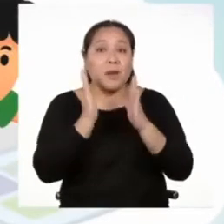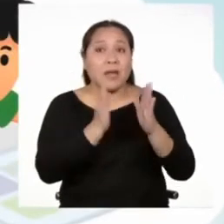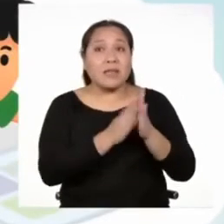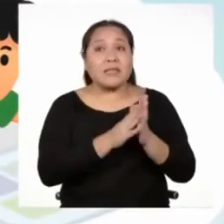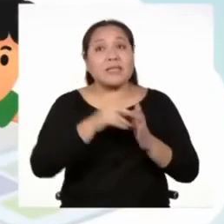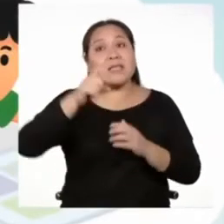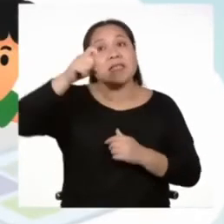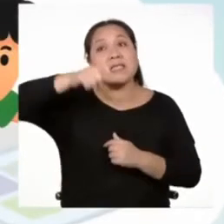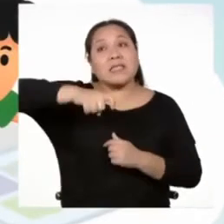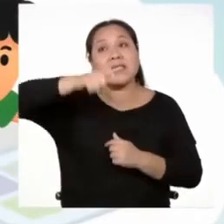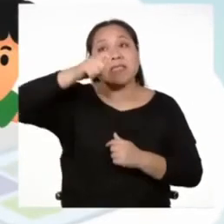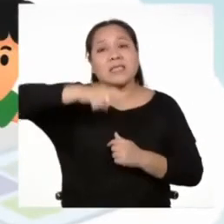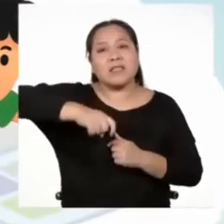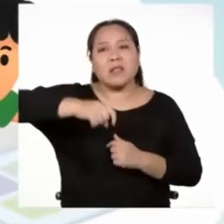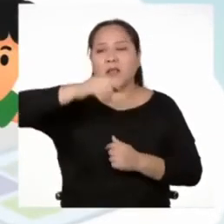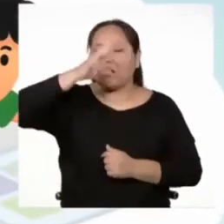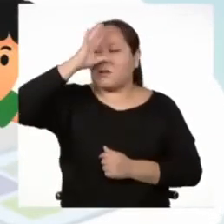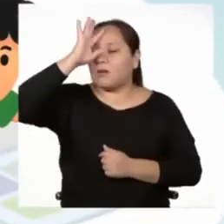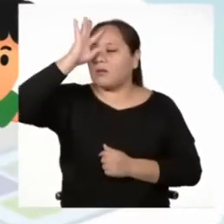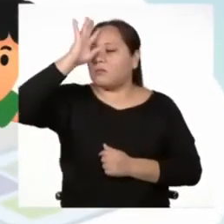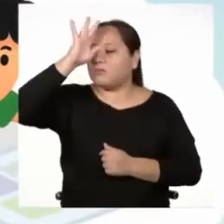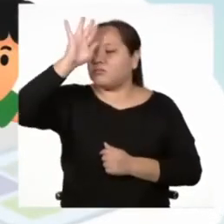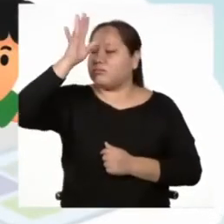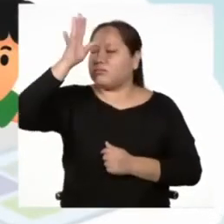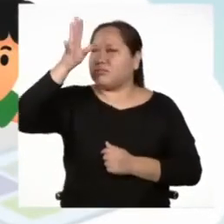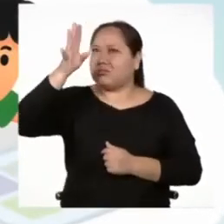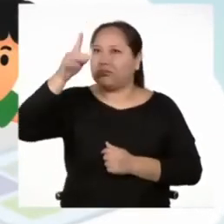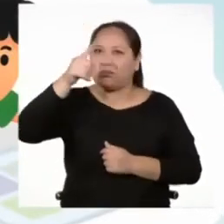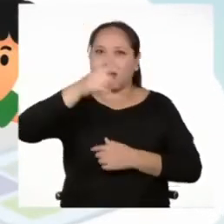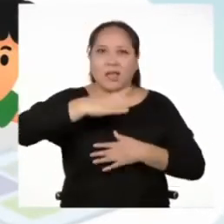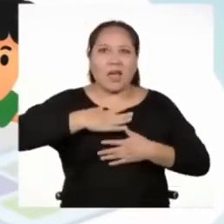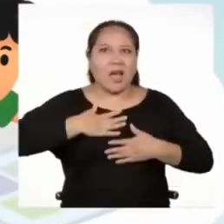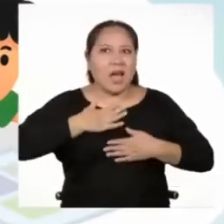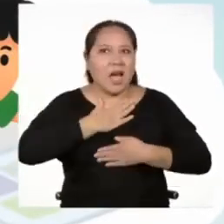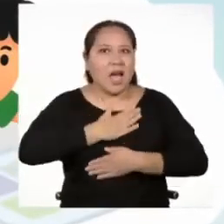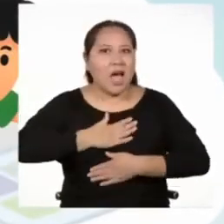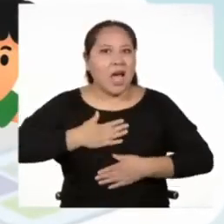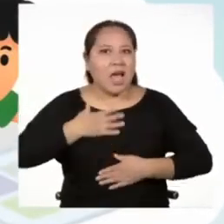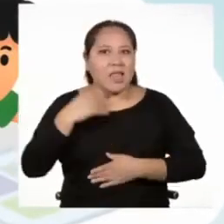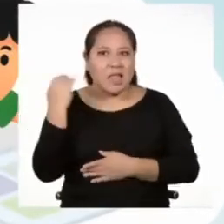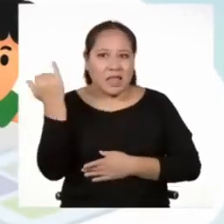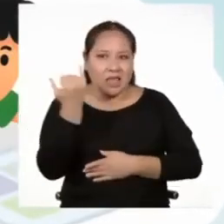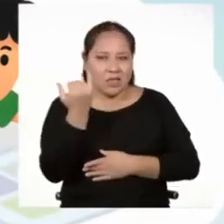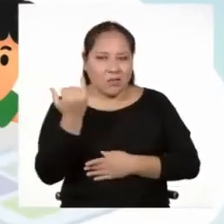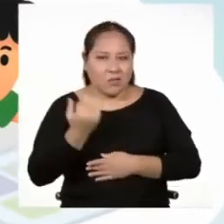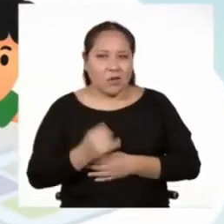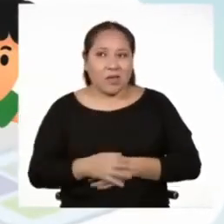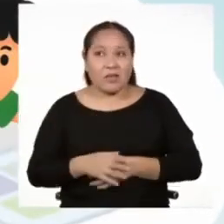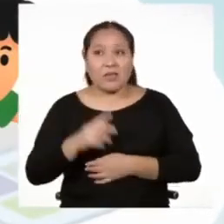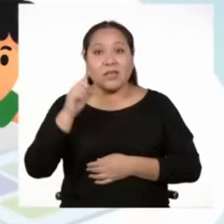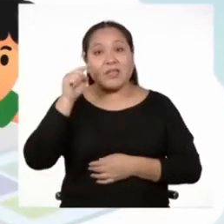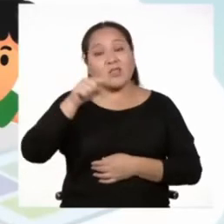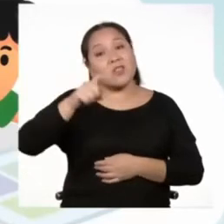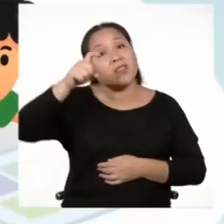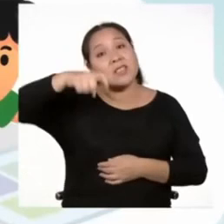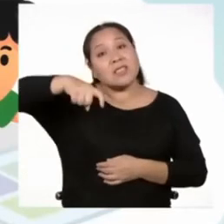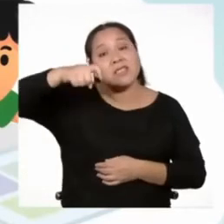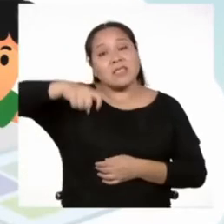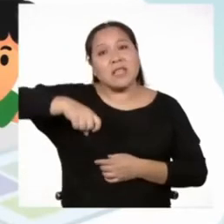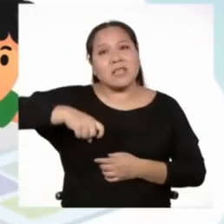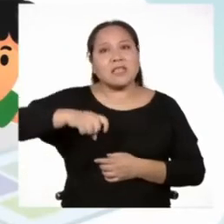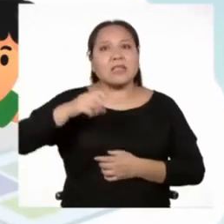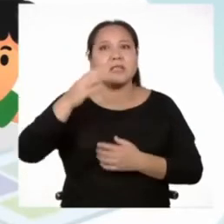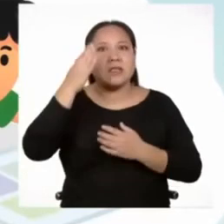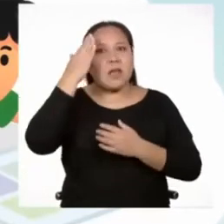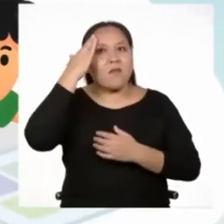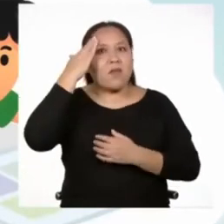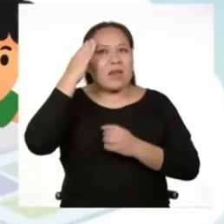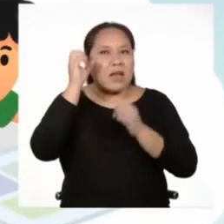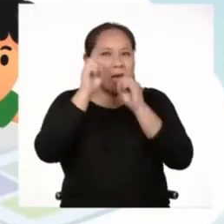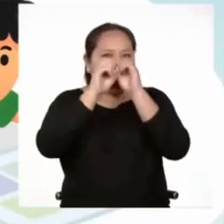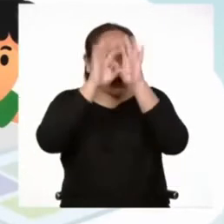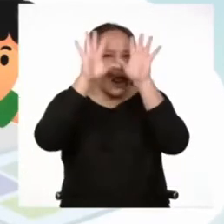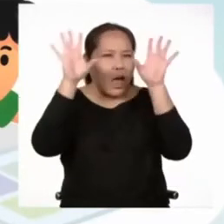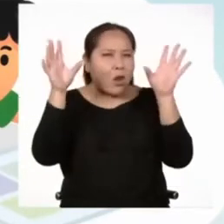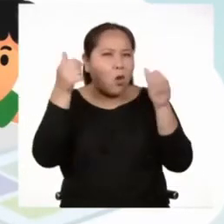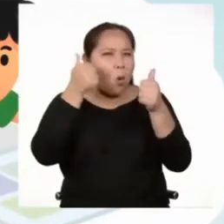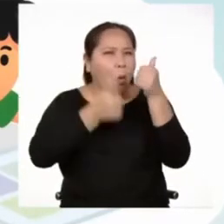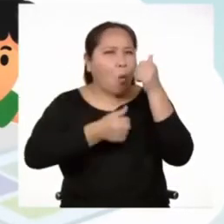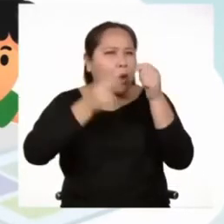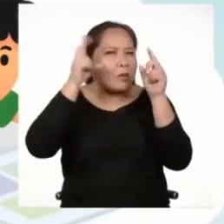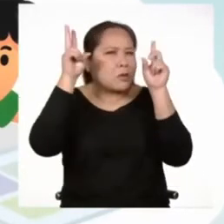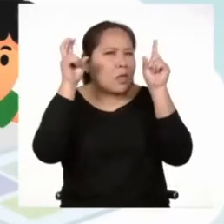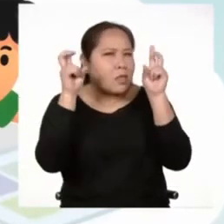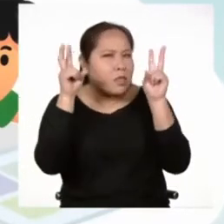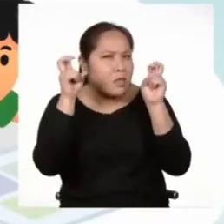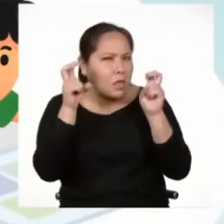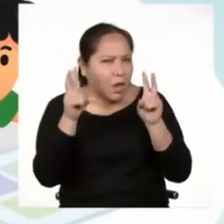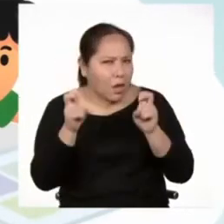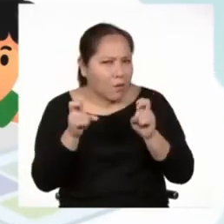debemos tener mucha creatividad y ganas de dibujar. Para ello, debemos tener claro sobre qué queremos hacer la